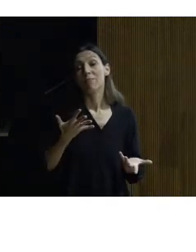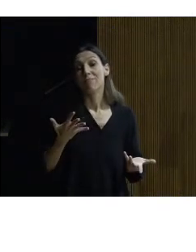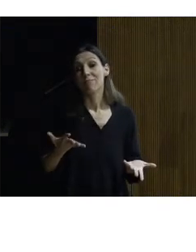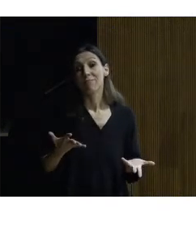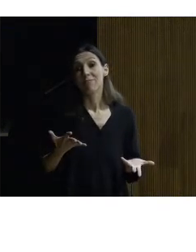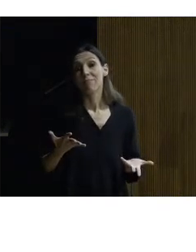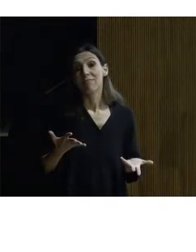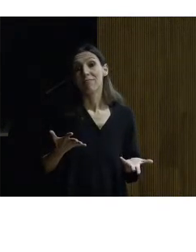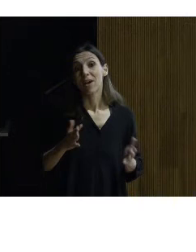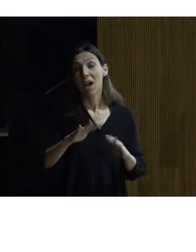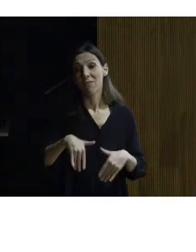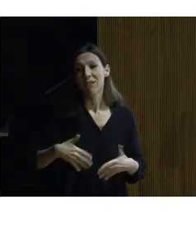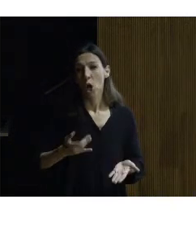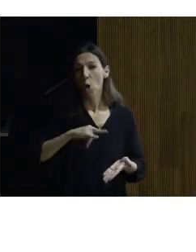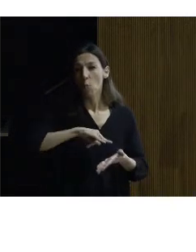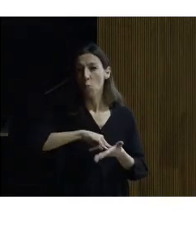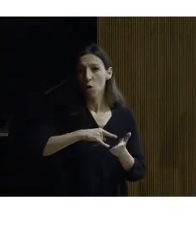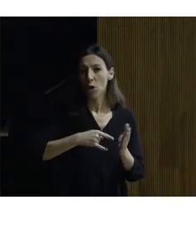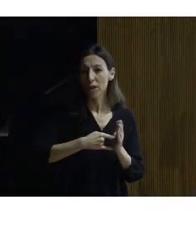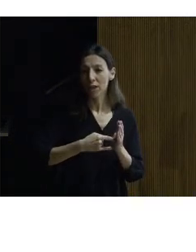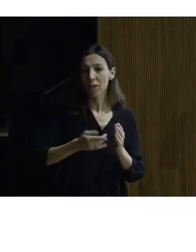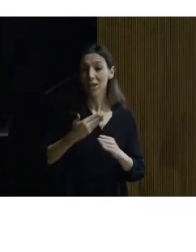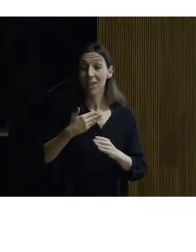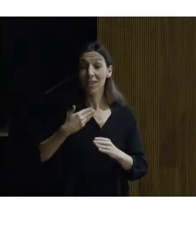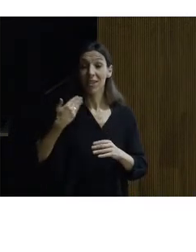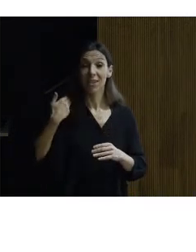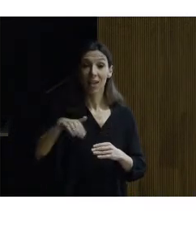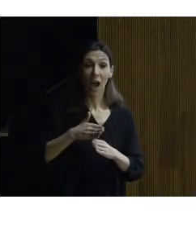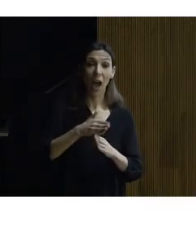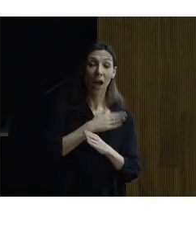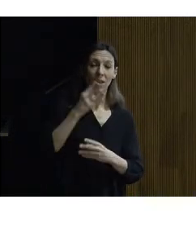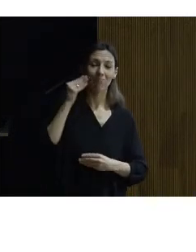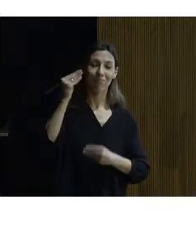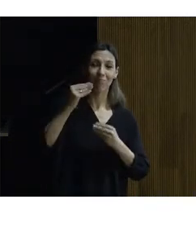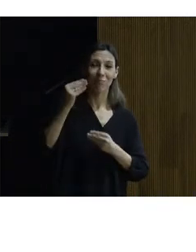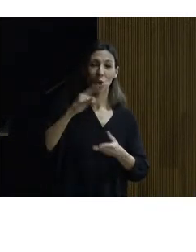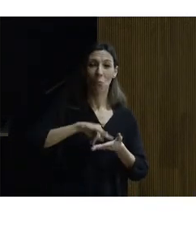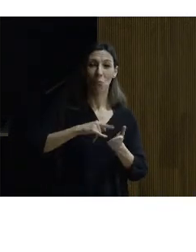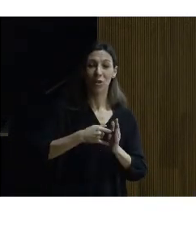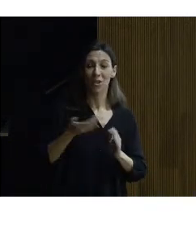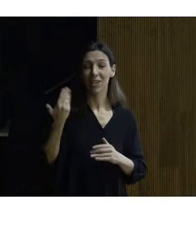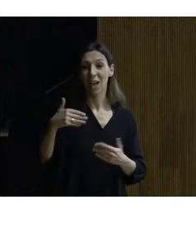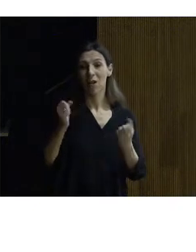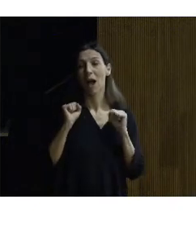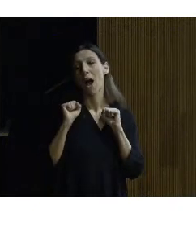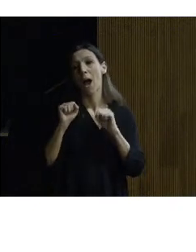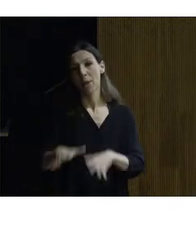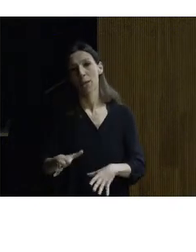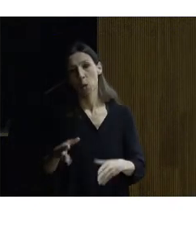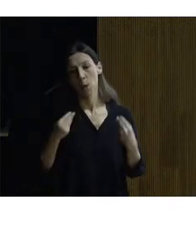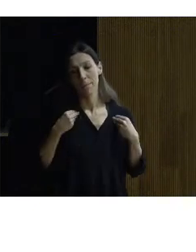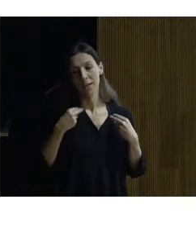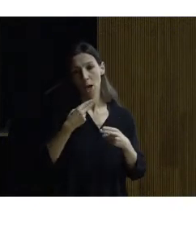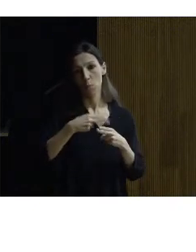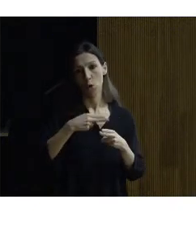activar el proyecto que ya tenía en mente de retirarse de la vida política de la vida militar por supuesto